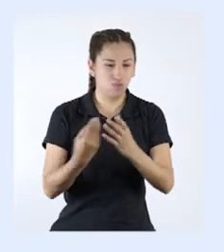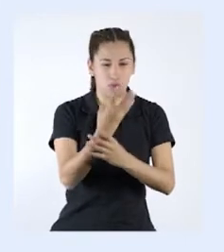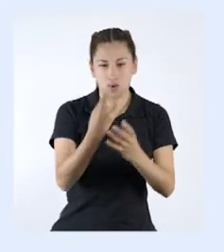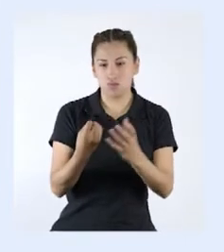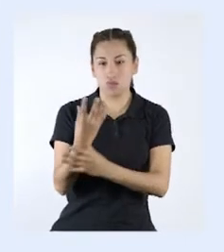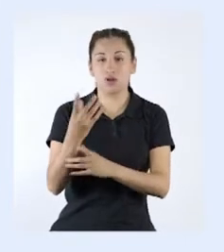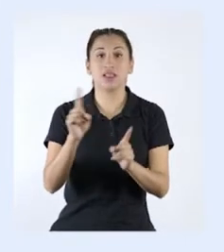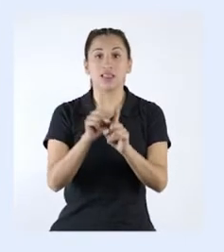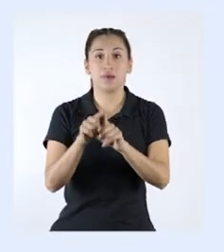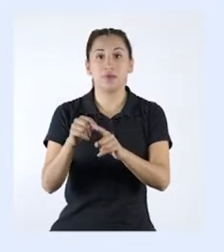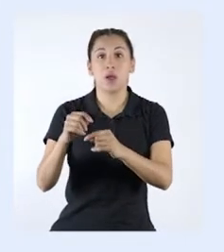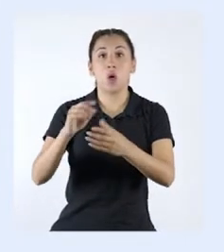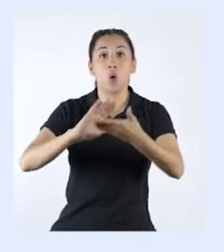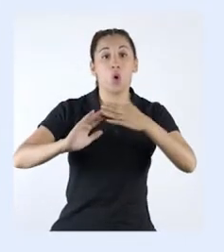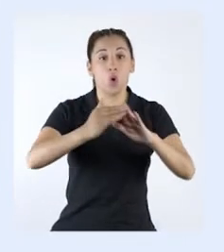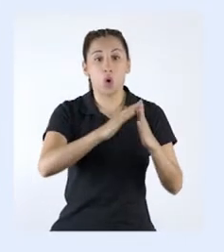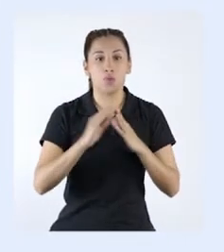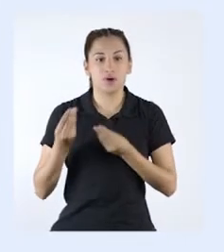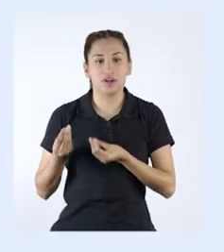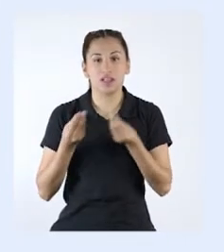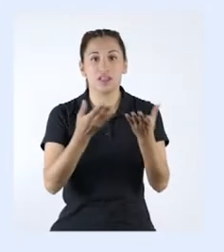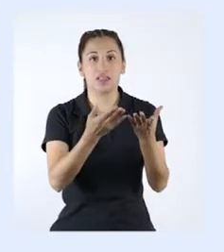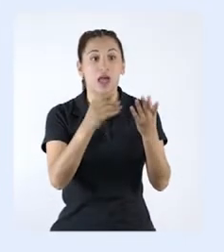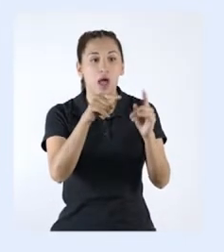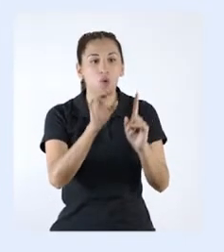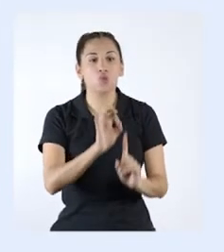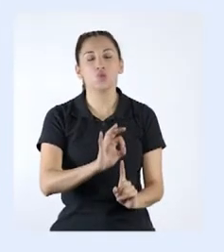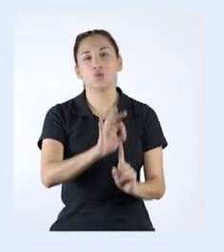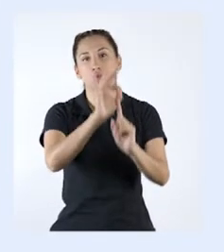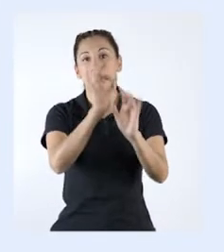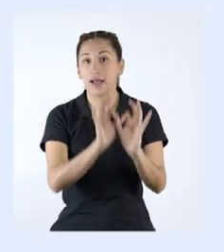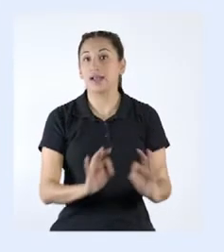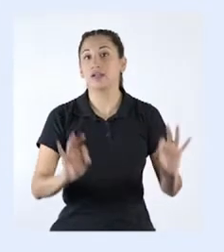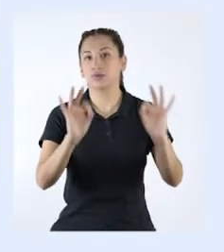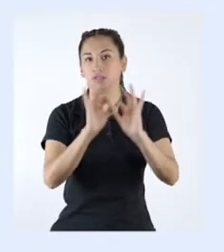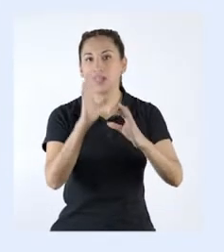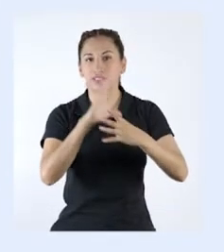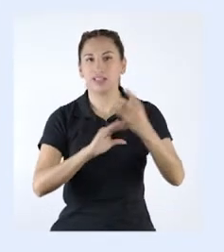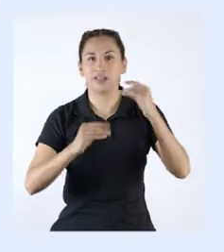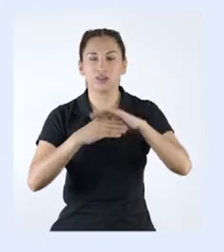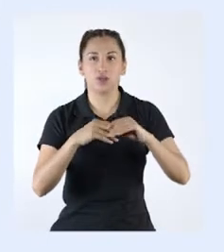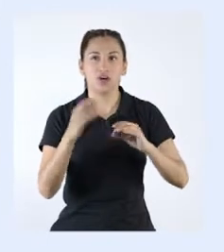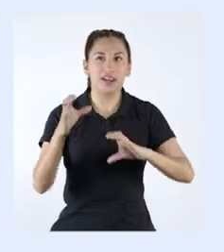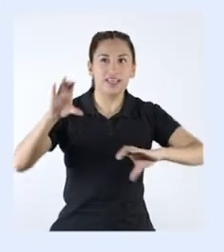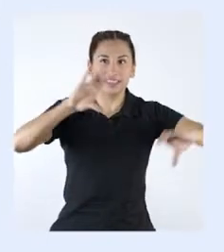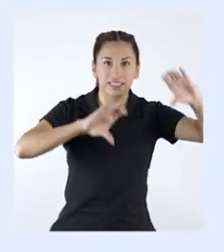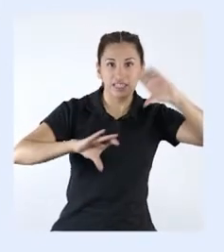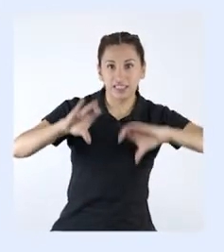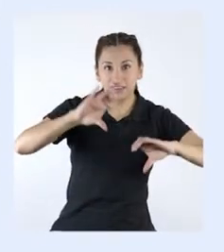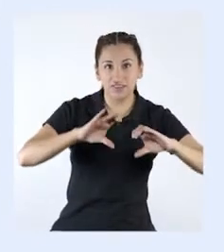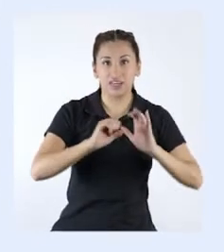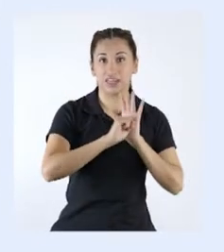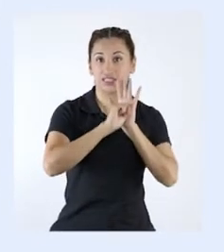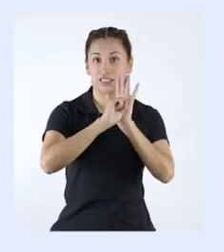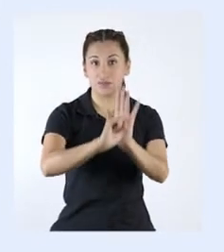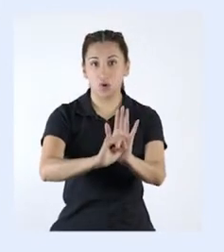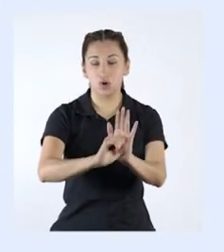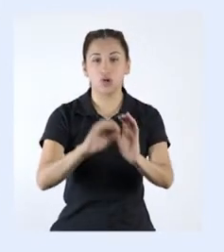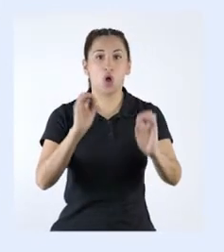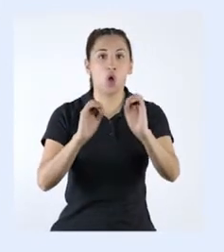los que la sociedad les otorga una especial importancia histórica, científica,